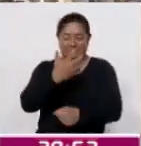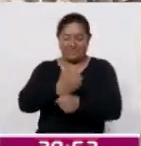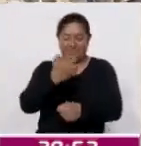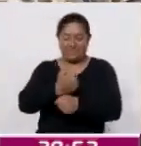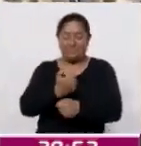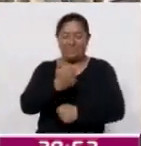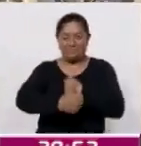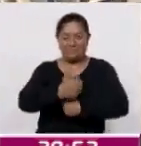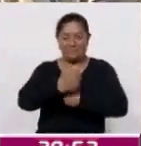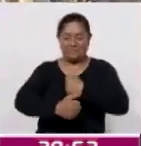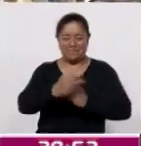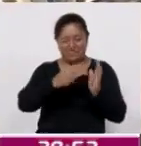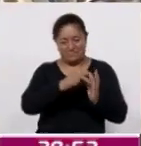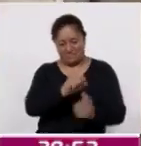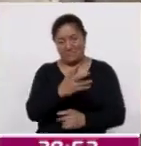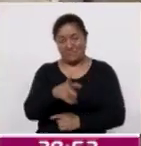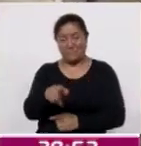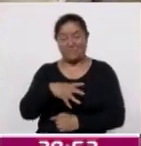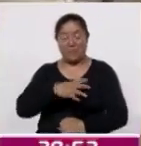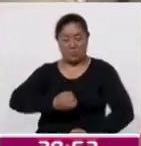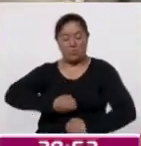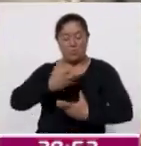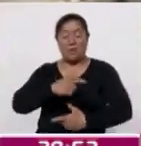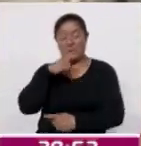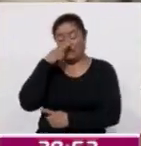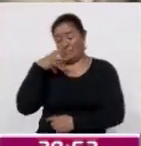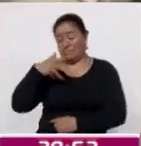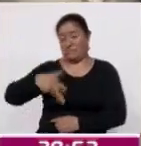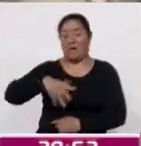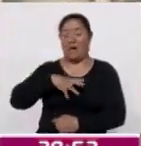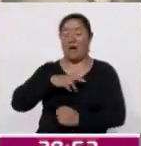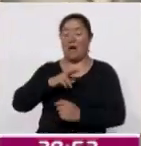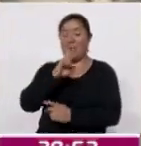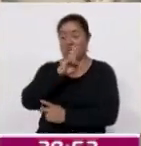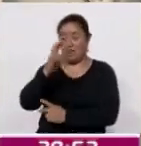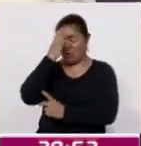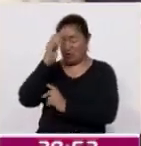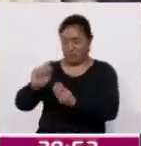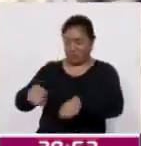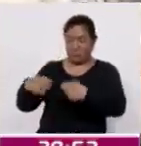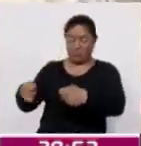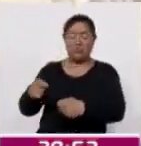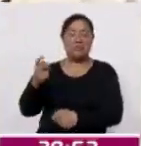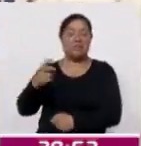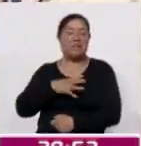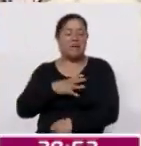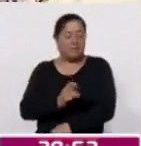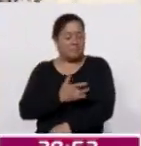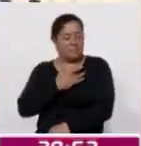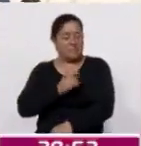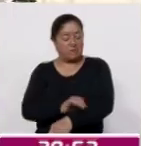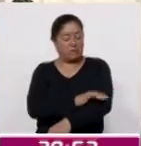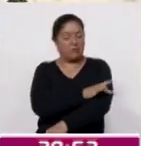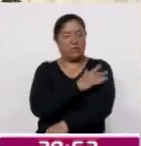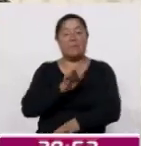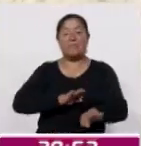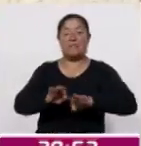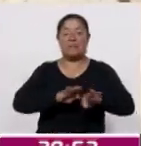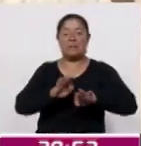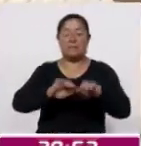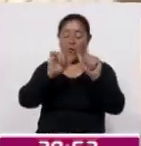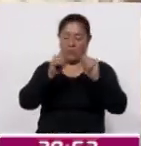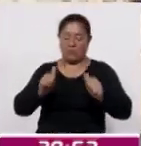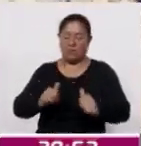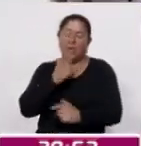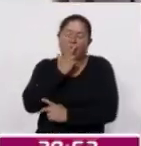Zarape 2024 expresaron su orgullo tras recibir sus reconocimientos, los cuales los motivan a preservar su labor artesanal,